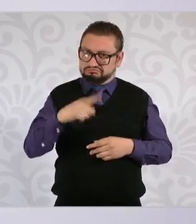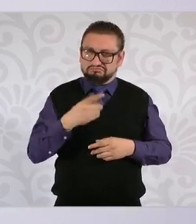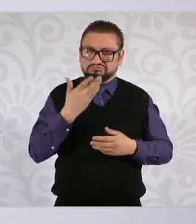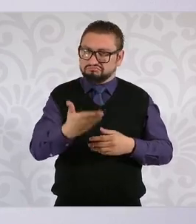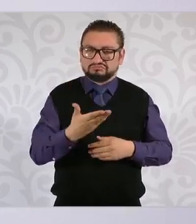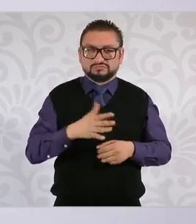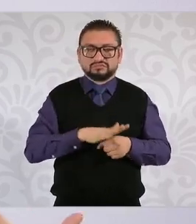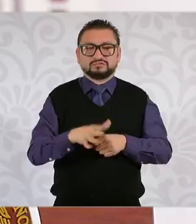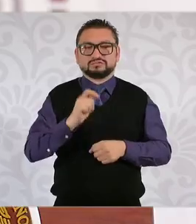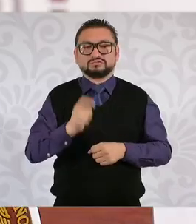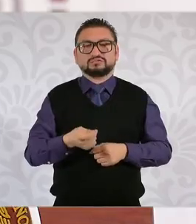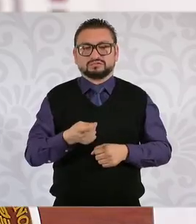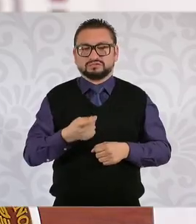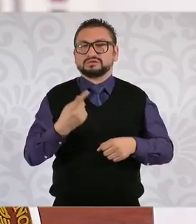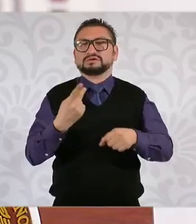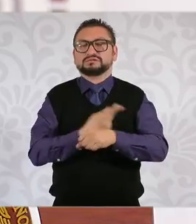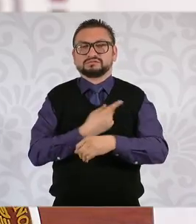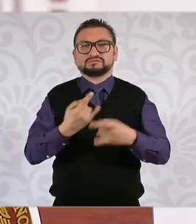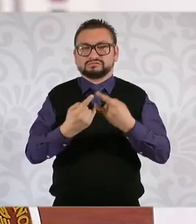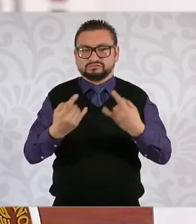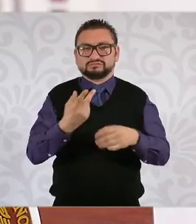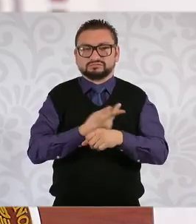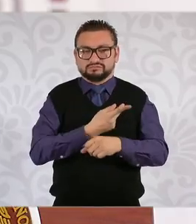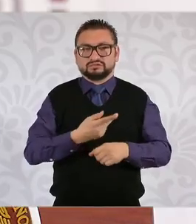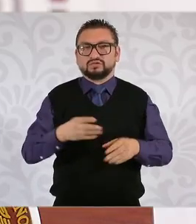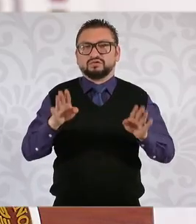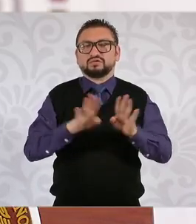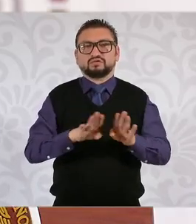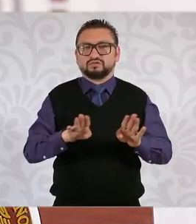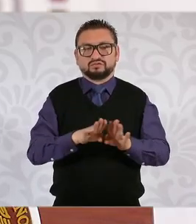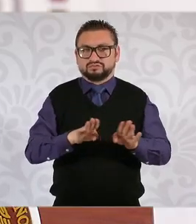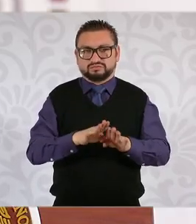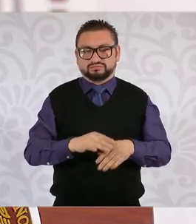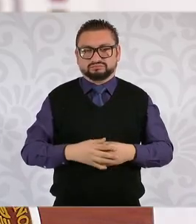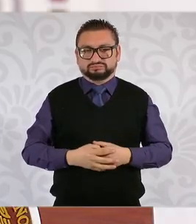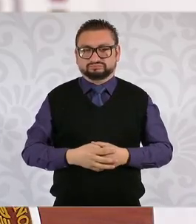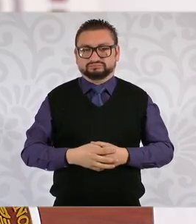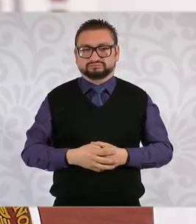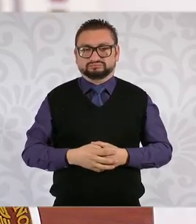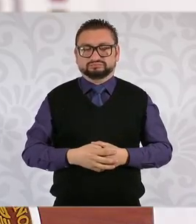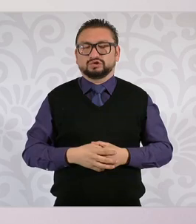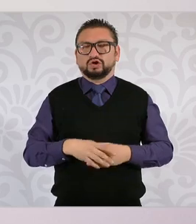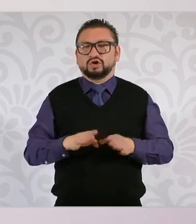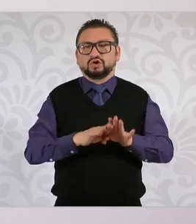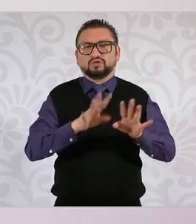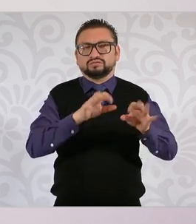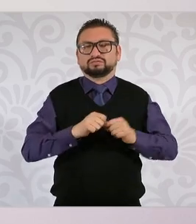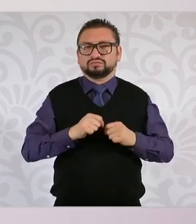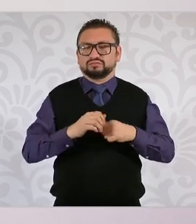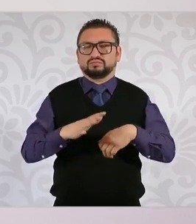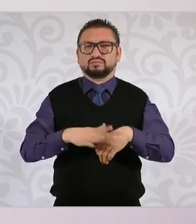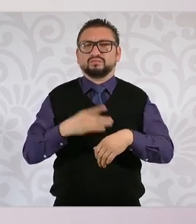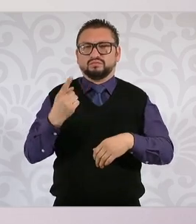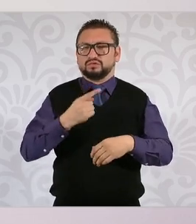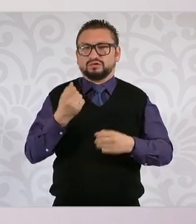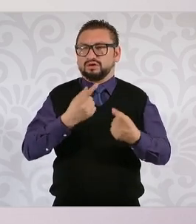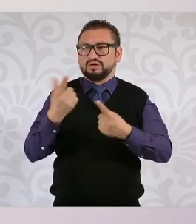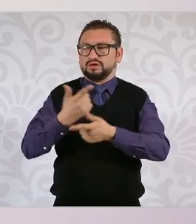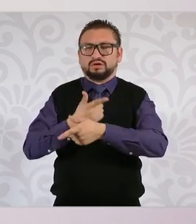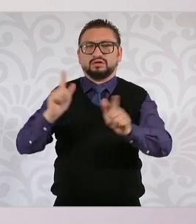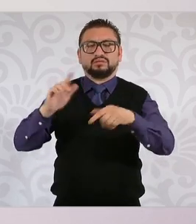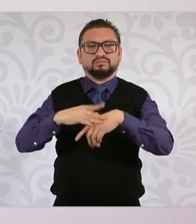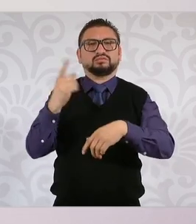¿qué pasó? ¿Cómo se dio esta detención? ¿Por qué salen liberados